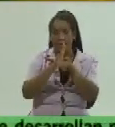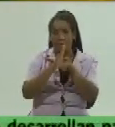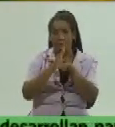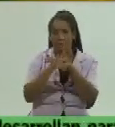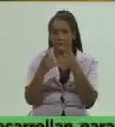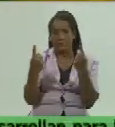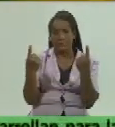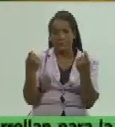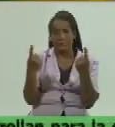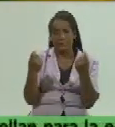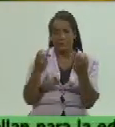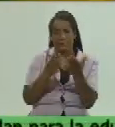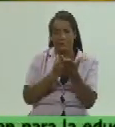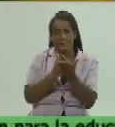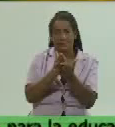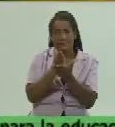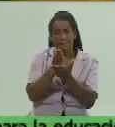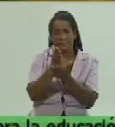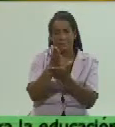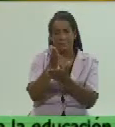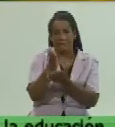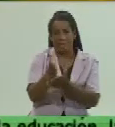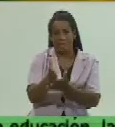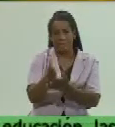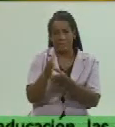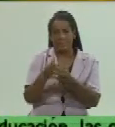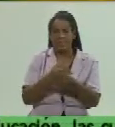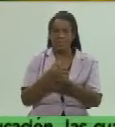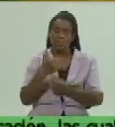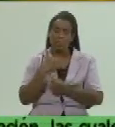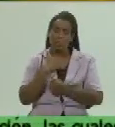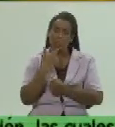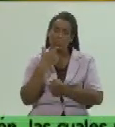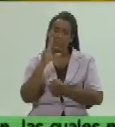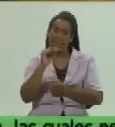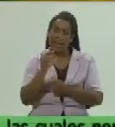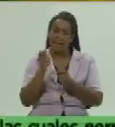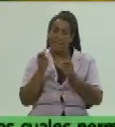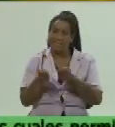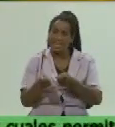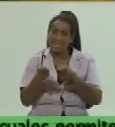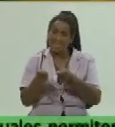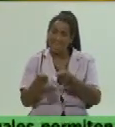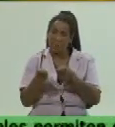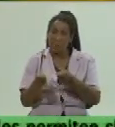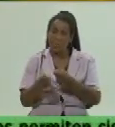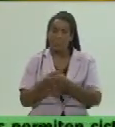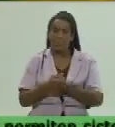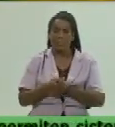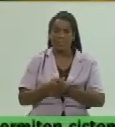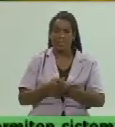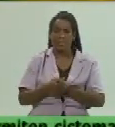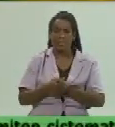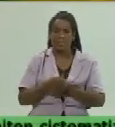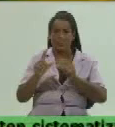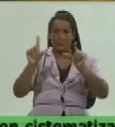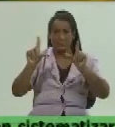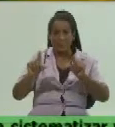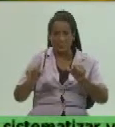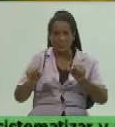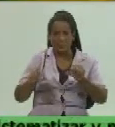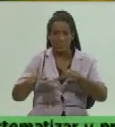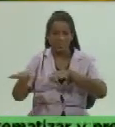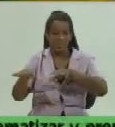seguir también yo diría insistiendo en disminuir la movilidad de la población